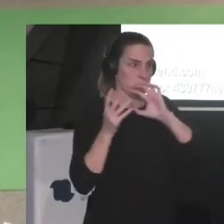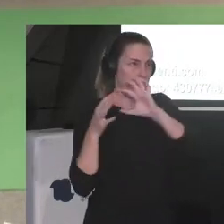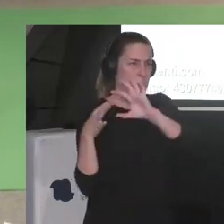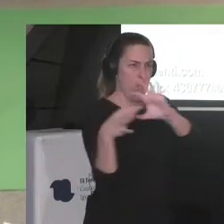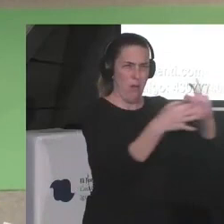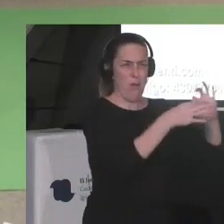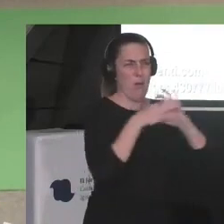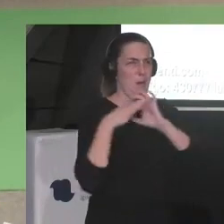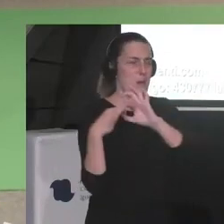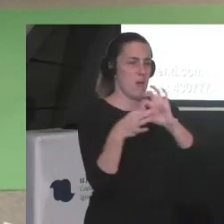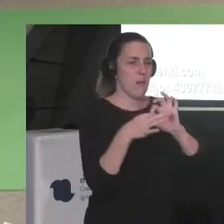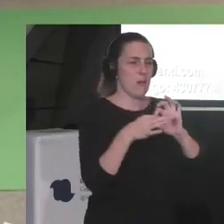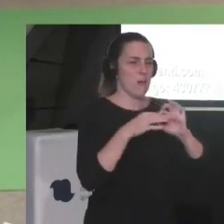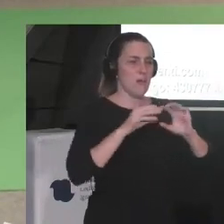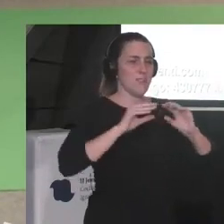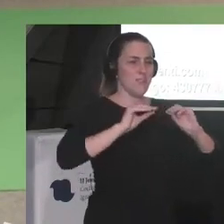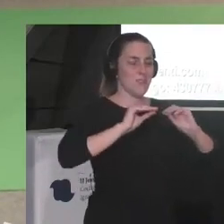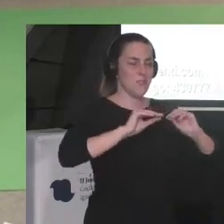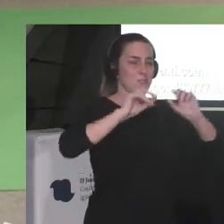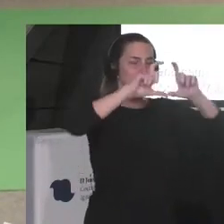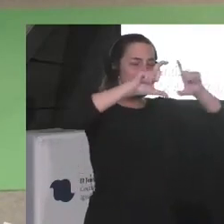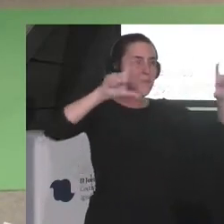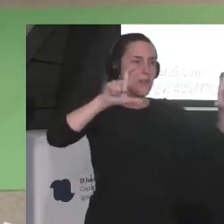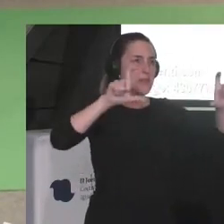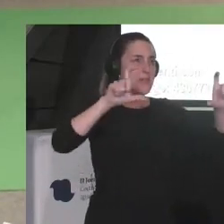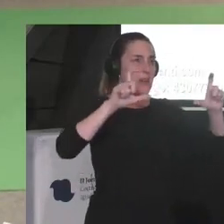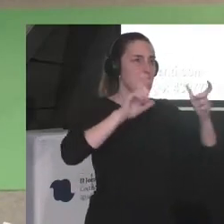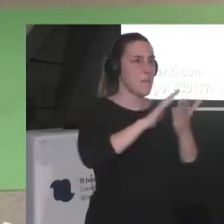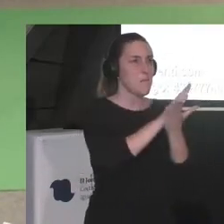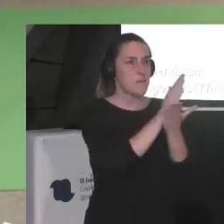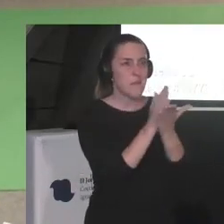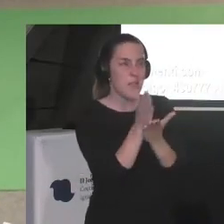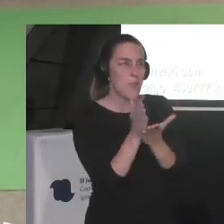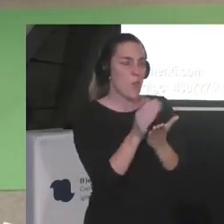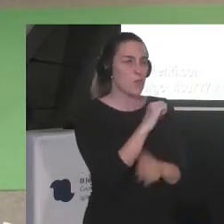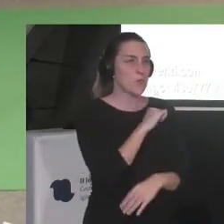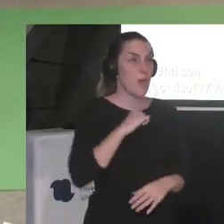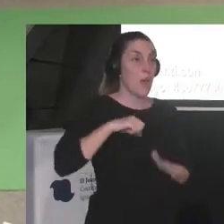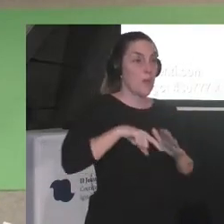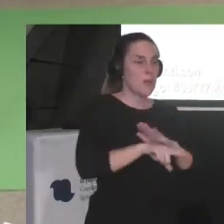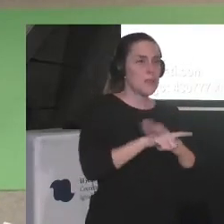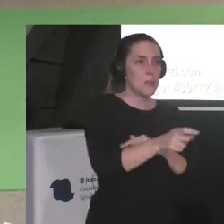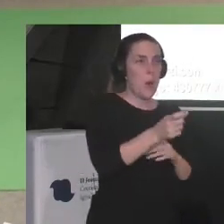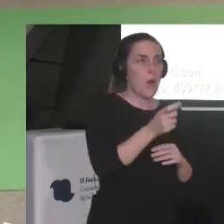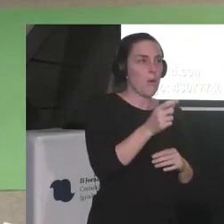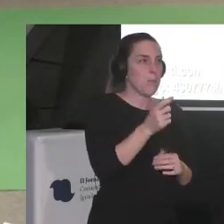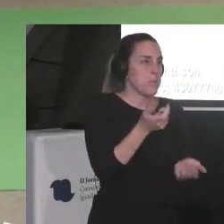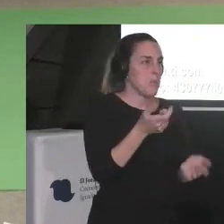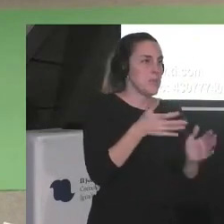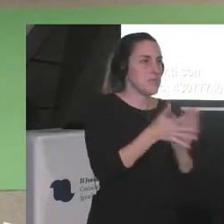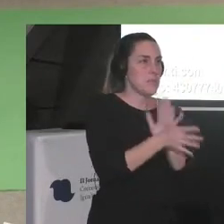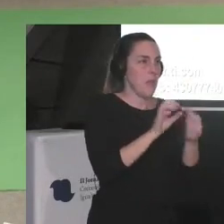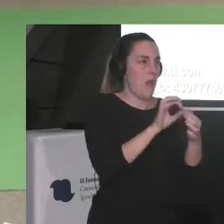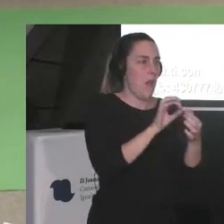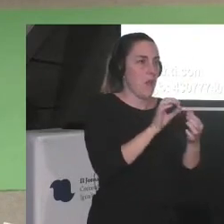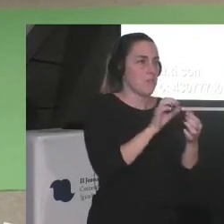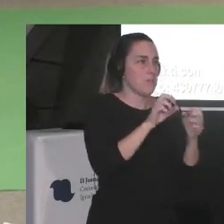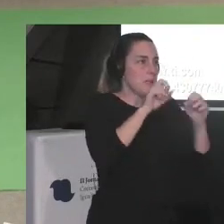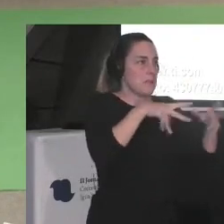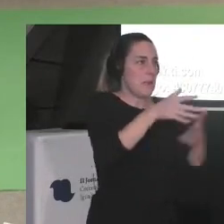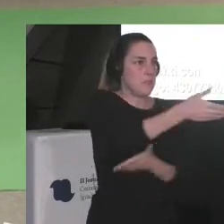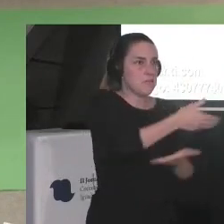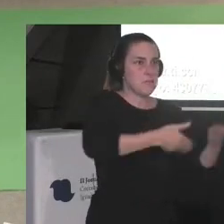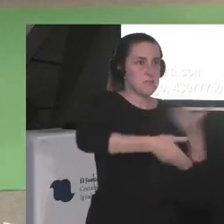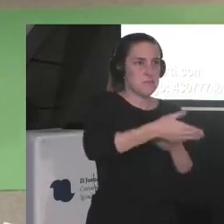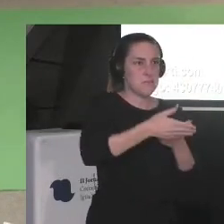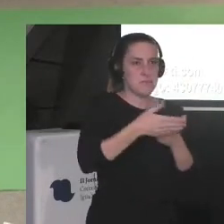o medios ¿no? autogestionados independientes ¿no? con sus presupuestos juntan suman y hacen un